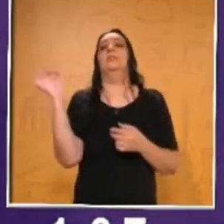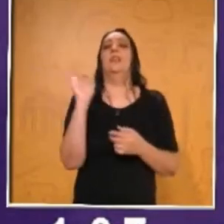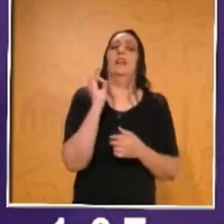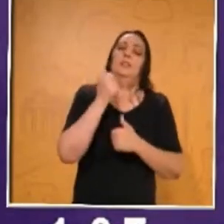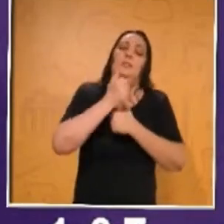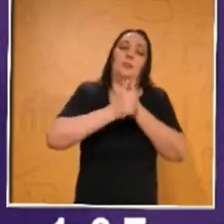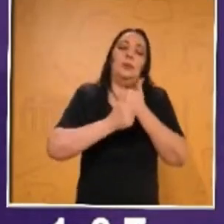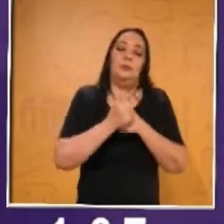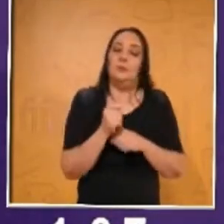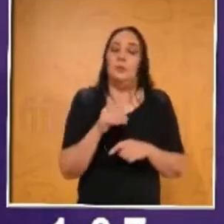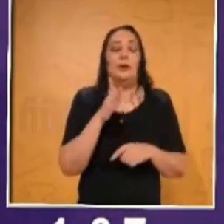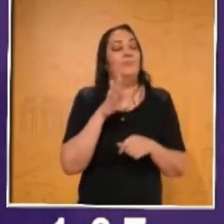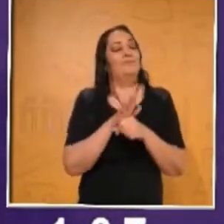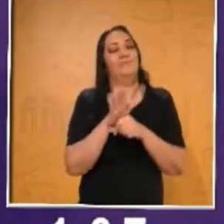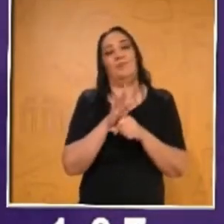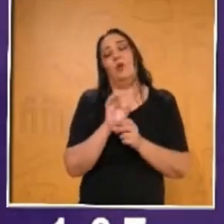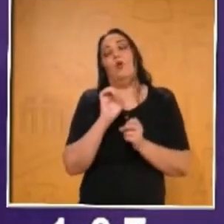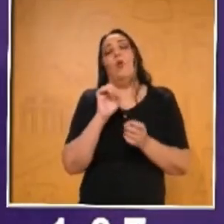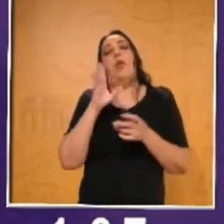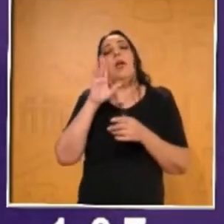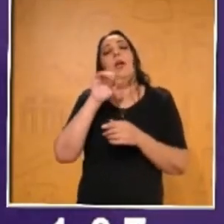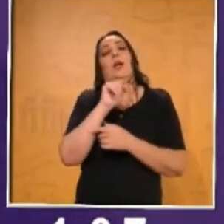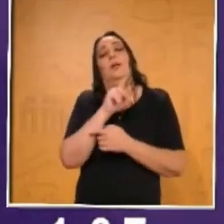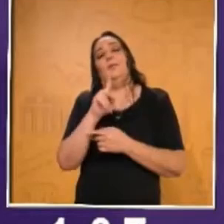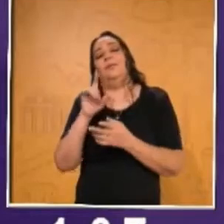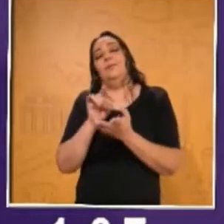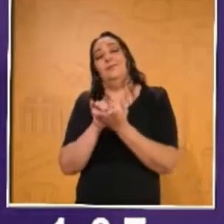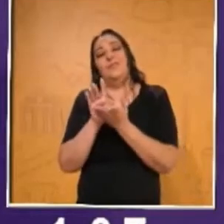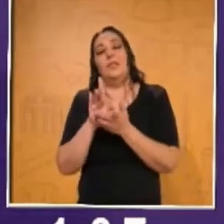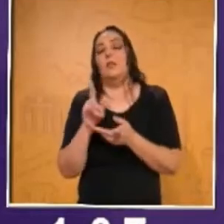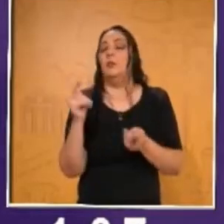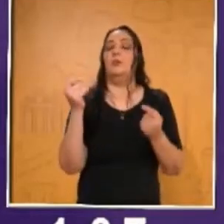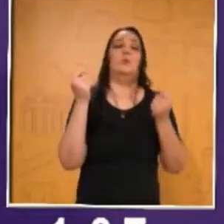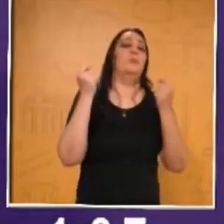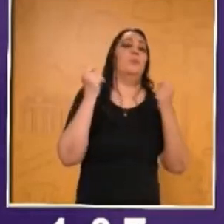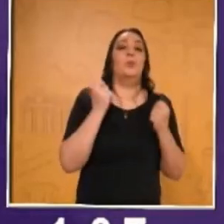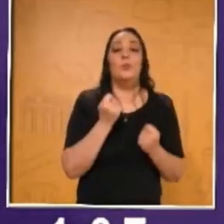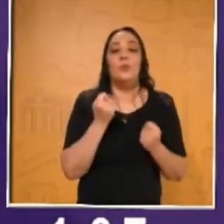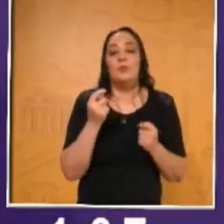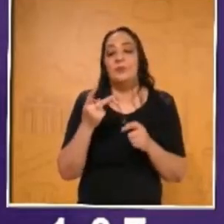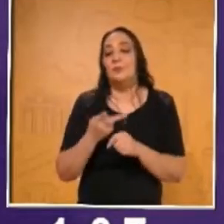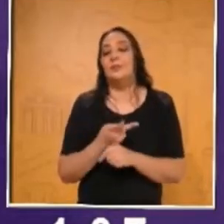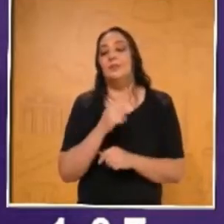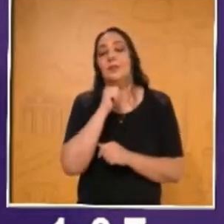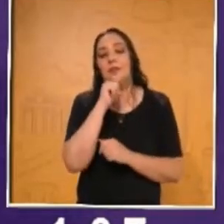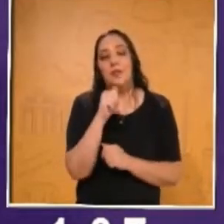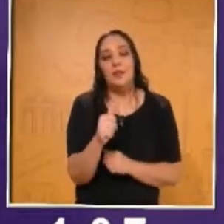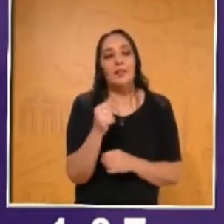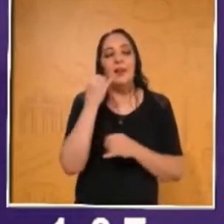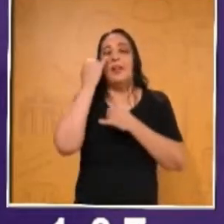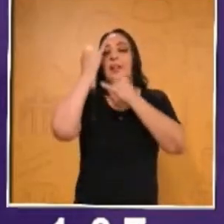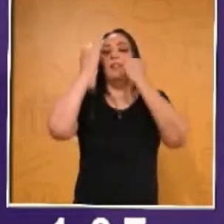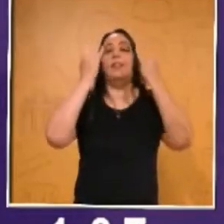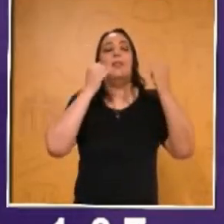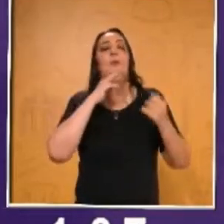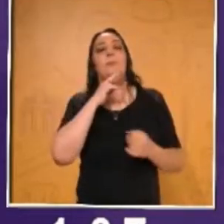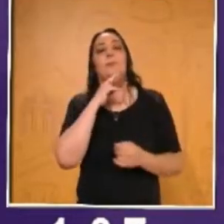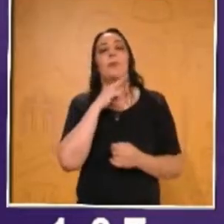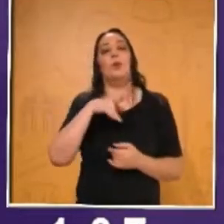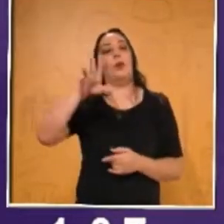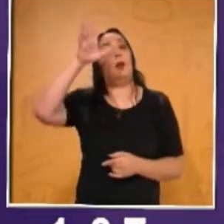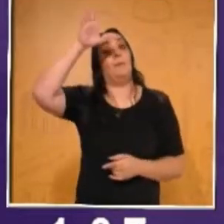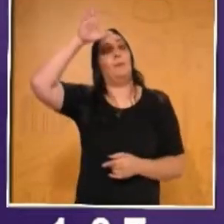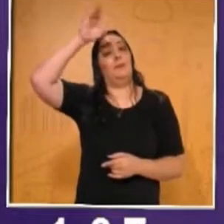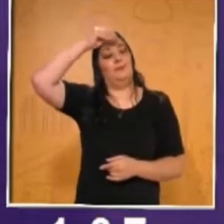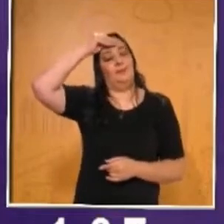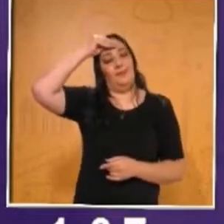participar, te sacó la aplicación o lo que sea, no pasa nada. El chiste, la idea, mejor dicho, es aprender.